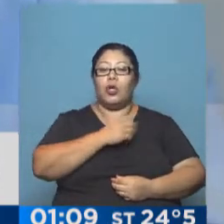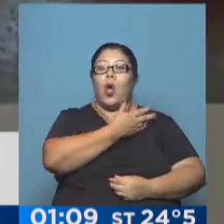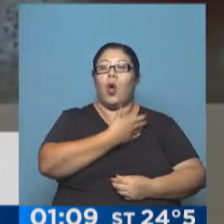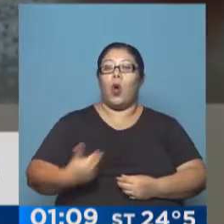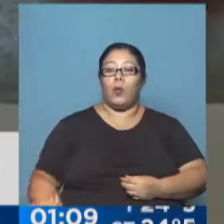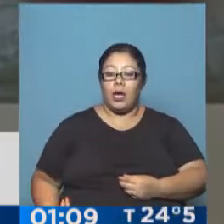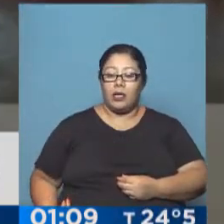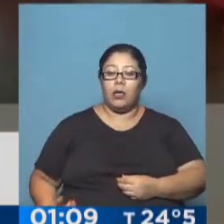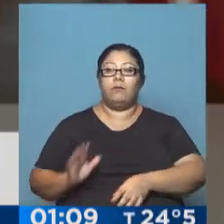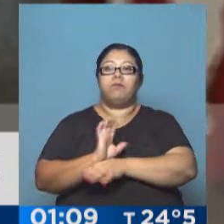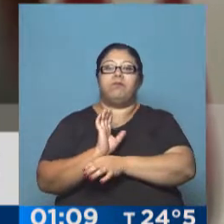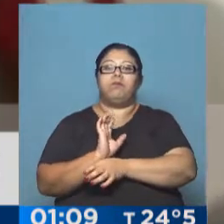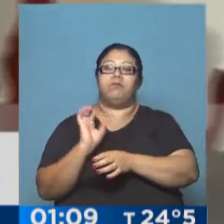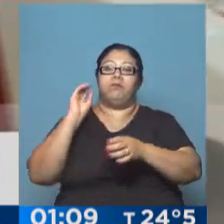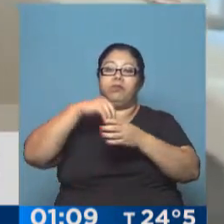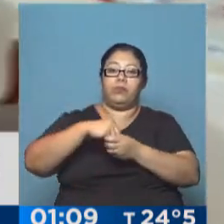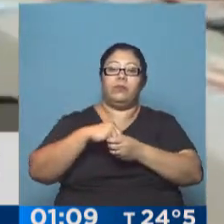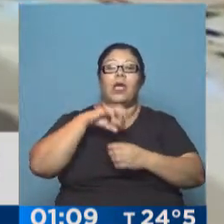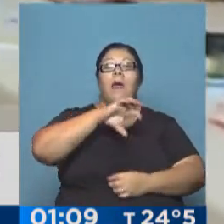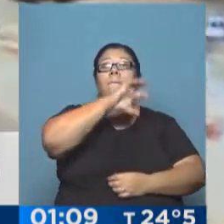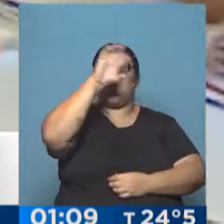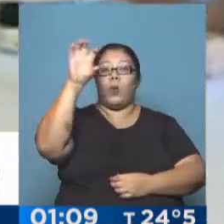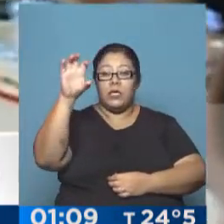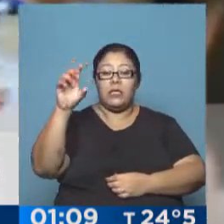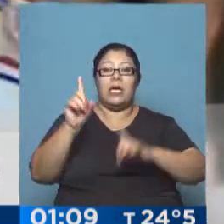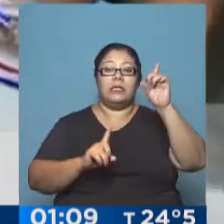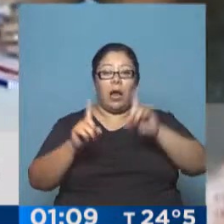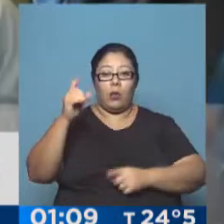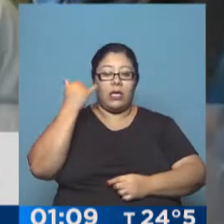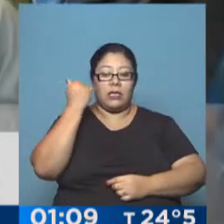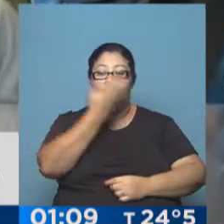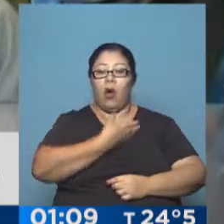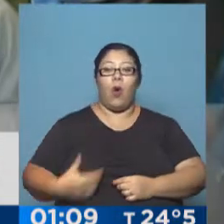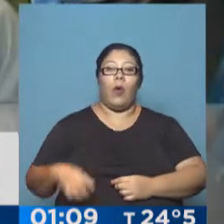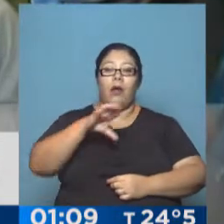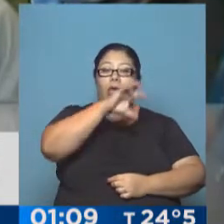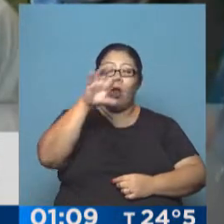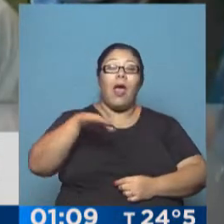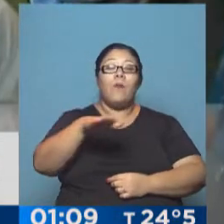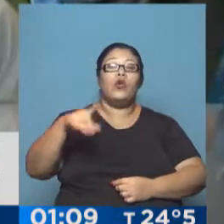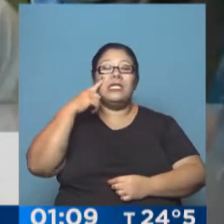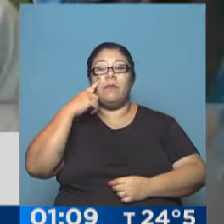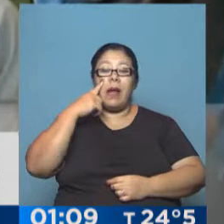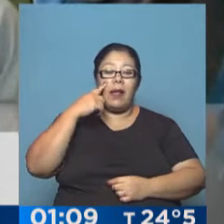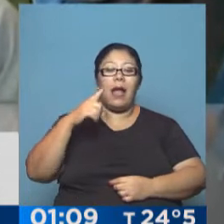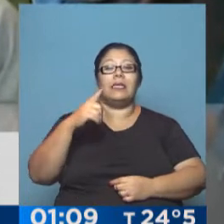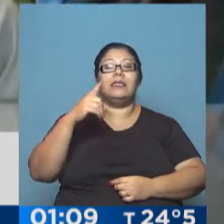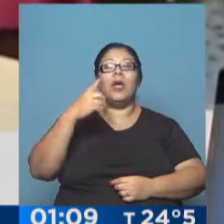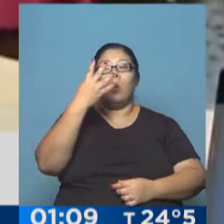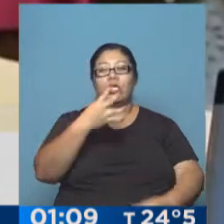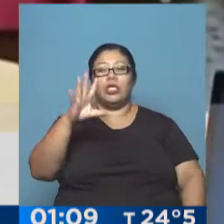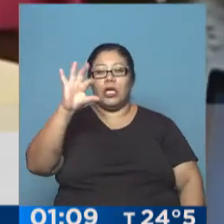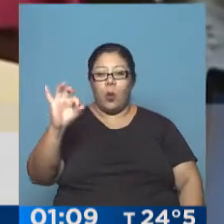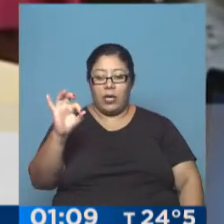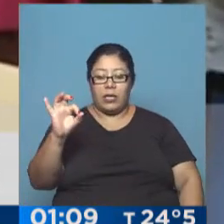varias provincias, más de 450 municipios. Nosotros tenemos el mayor